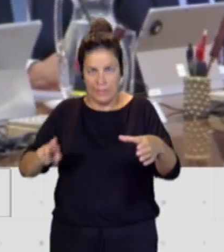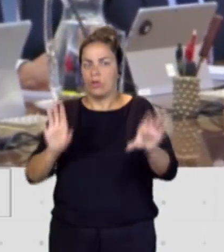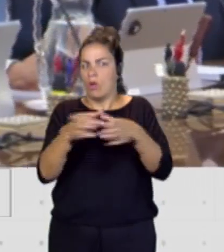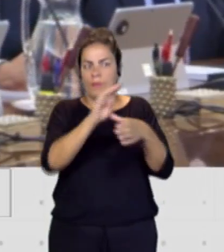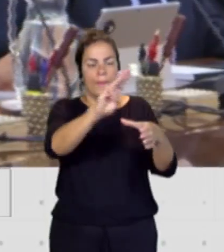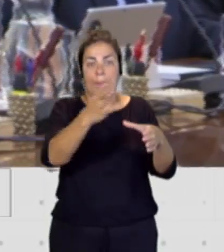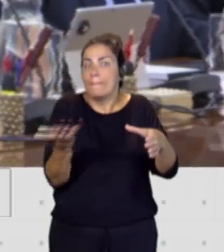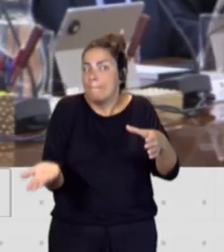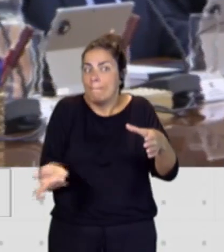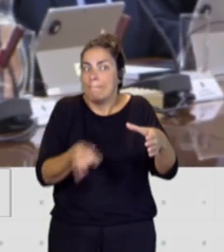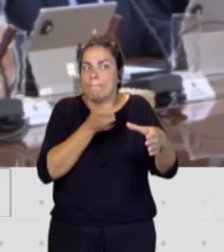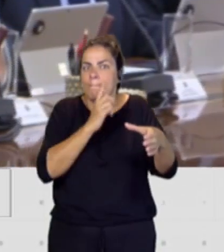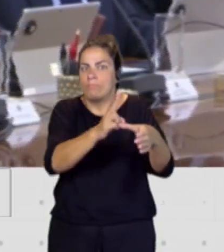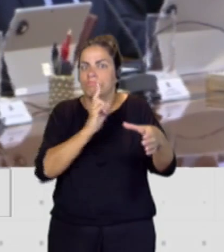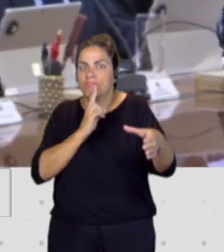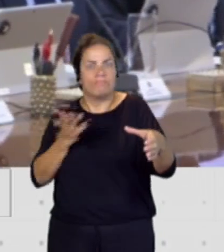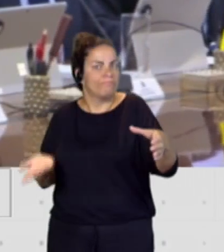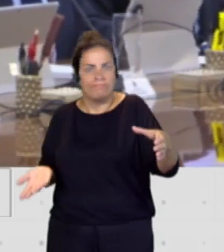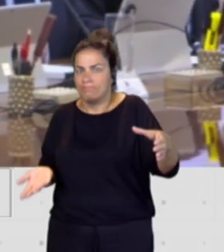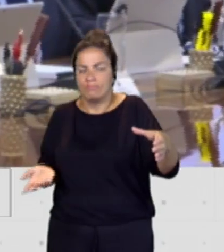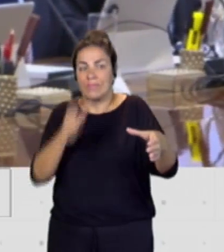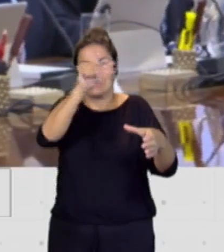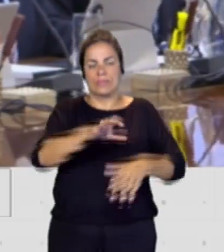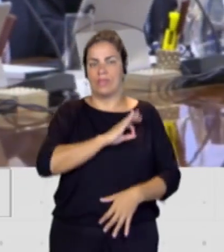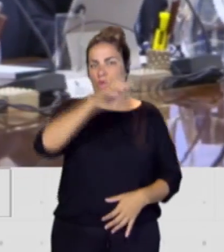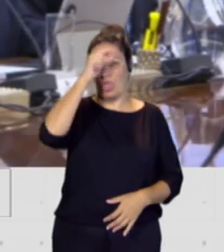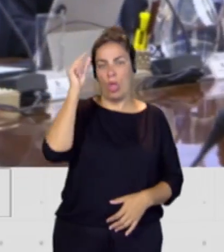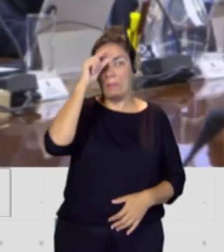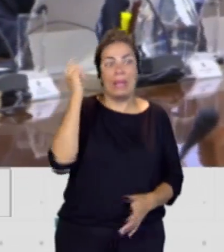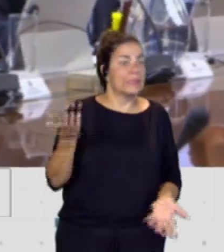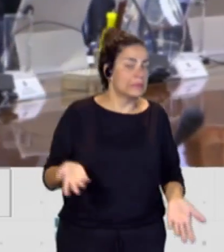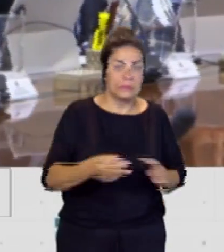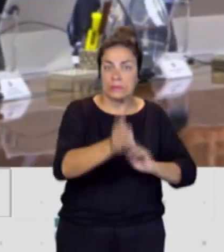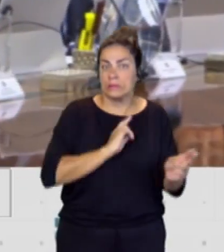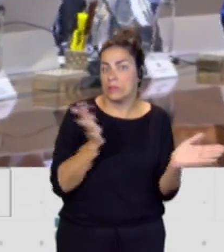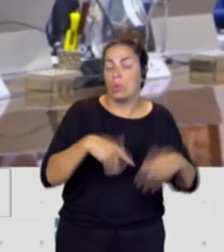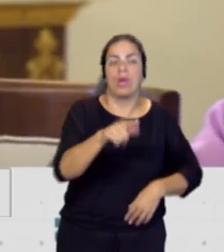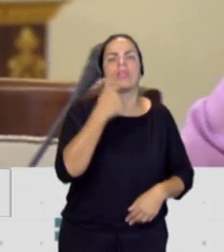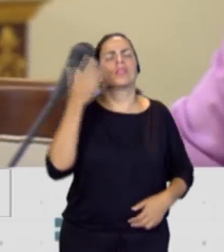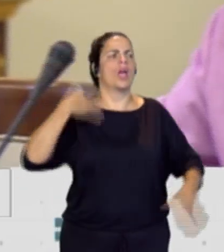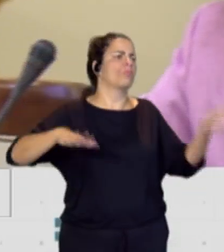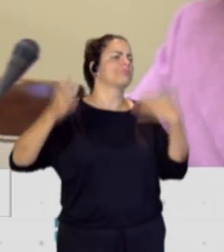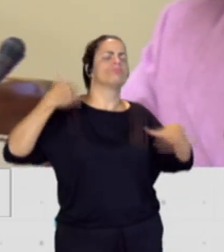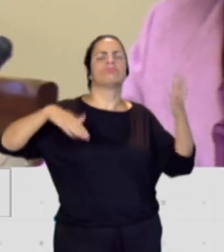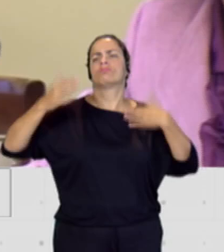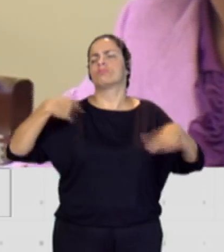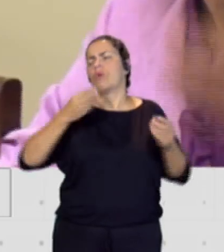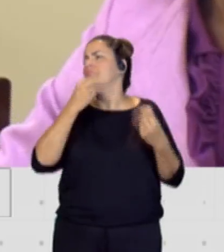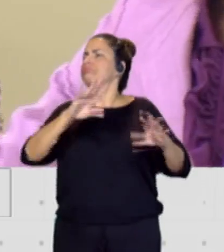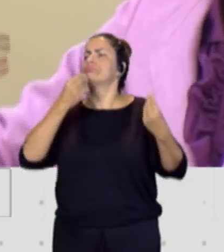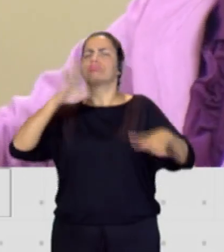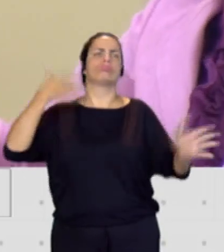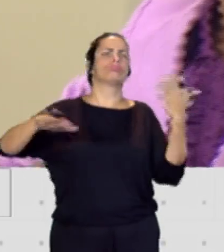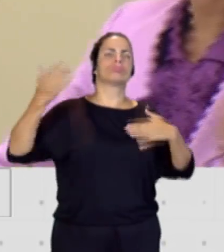retumba el silencio del señor Domínguez que no ha dado más que excusas echar balones fuera pero